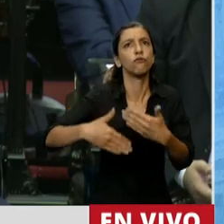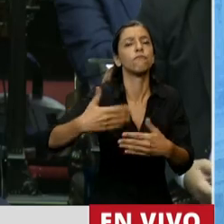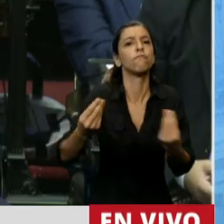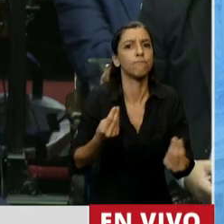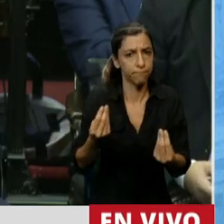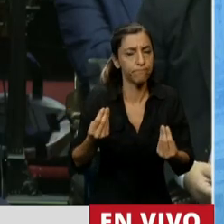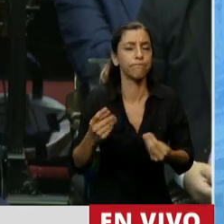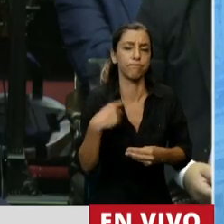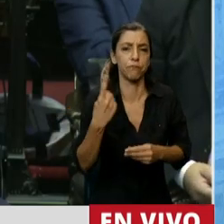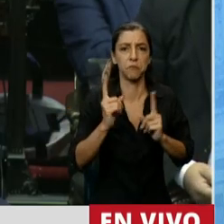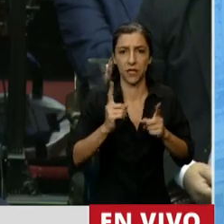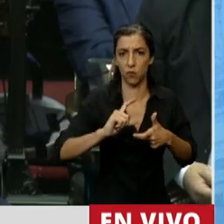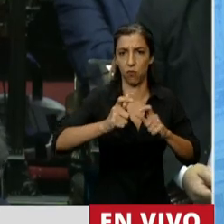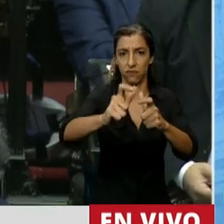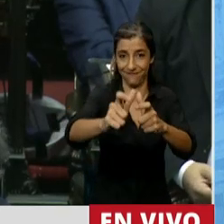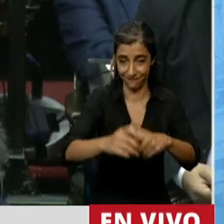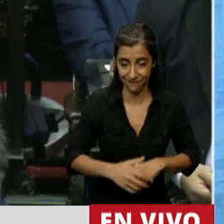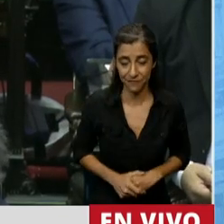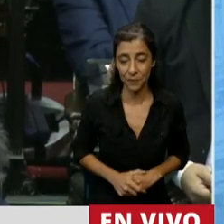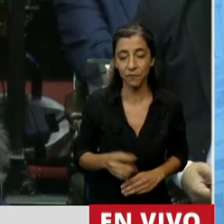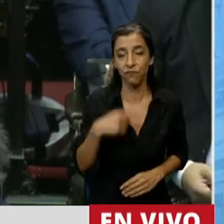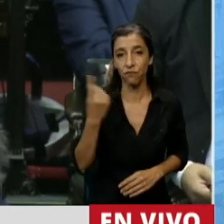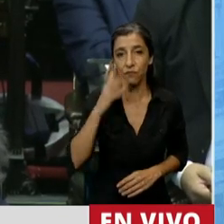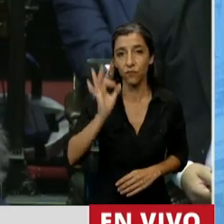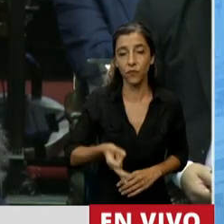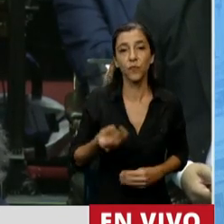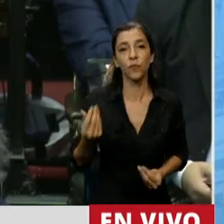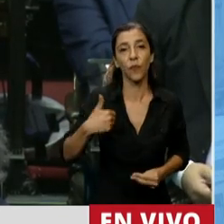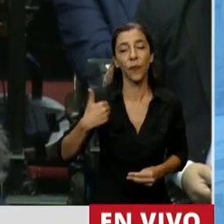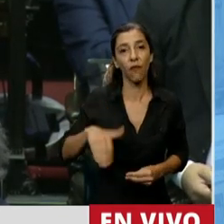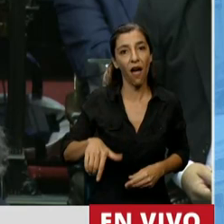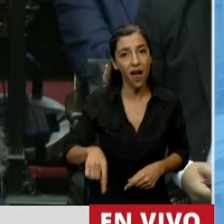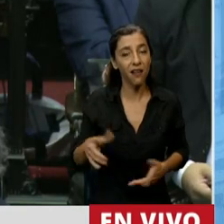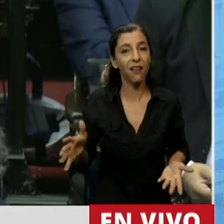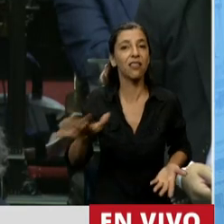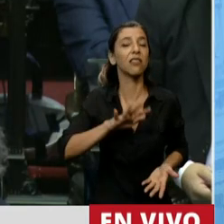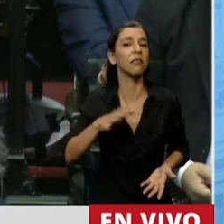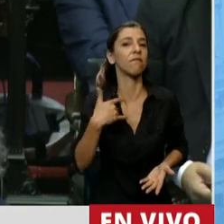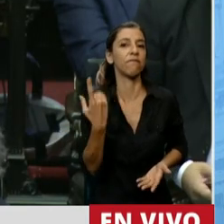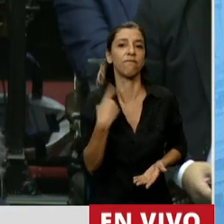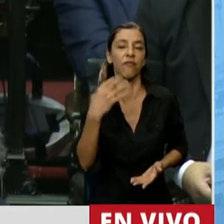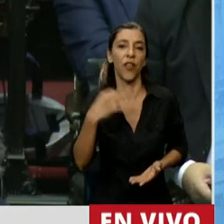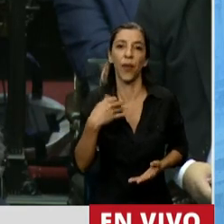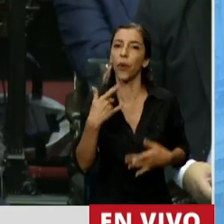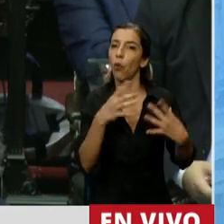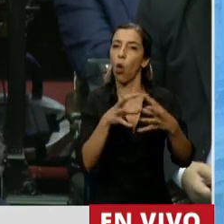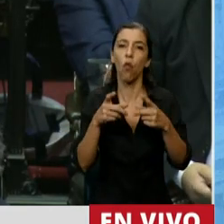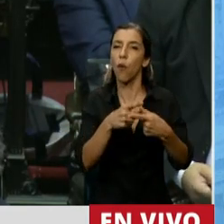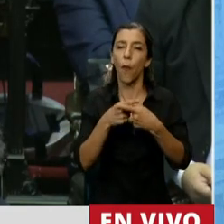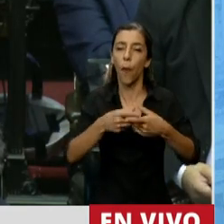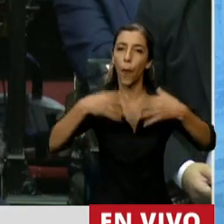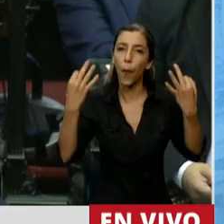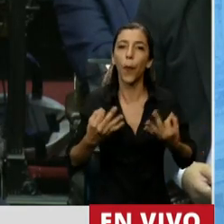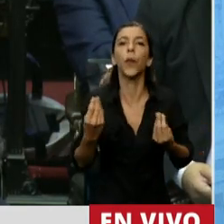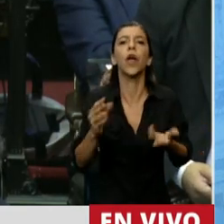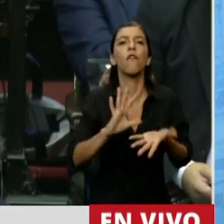Por eso, lo que nosotros vemos es que en la Argentina tenemos que dar la discusión acerca de la